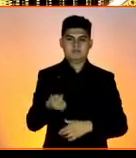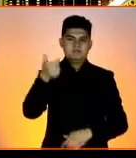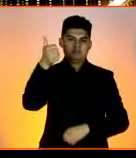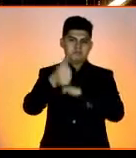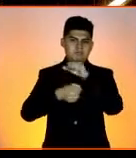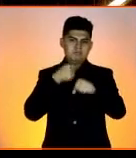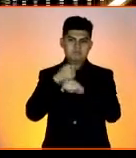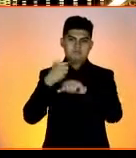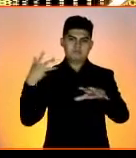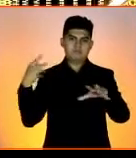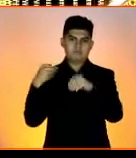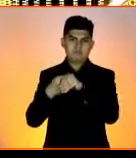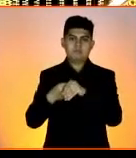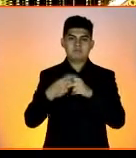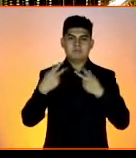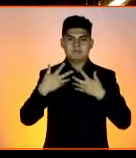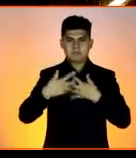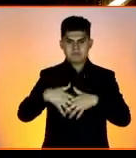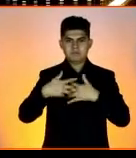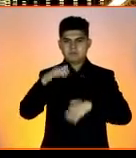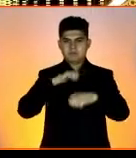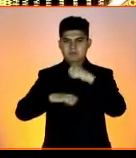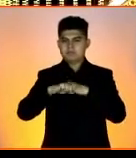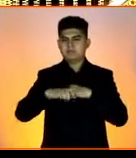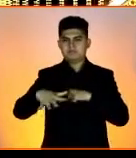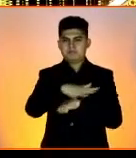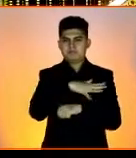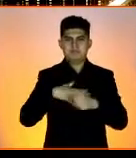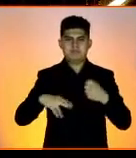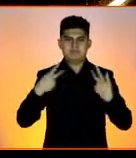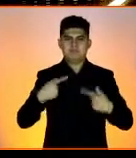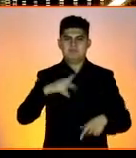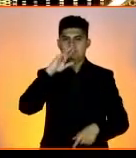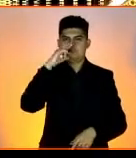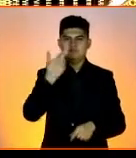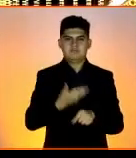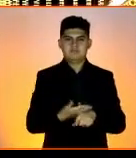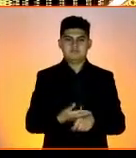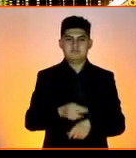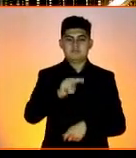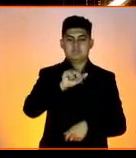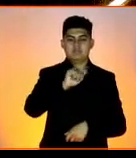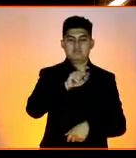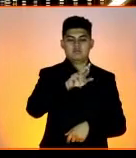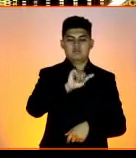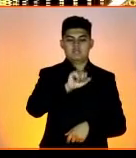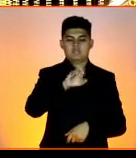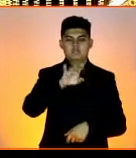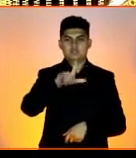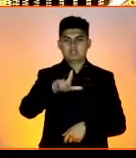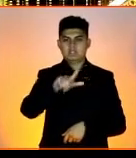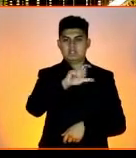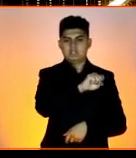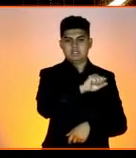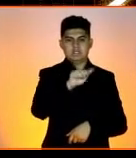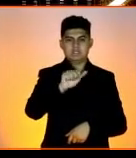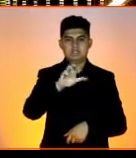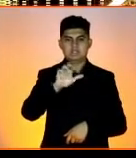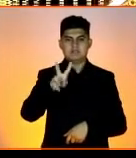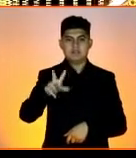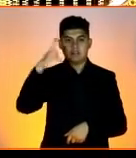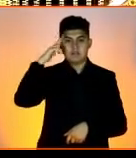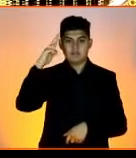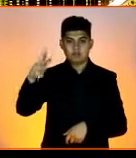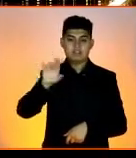como Empresa Socialmente Responsable. Muchas gracias. Naturasol SADCB Hola,